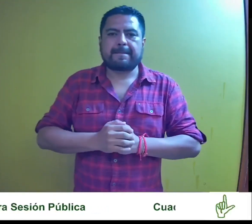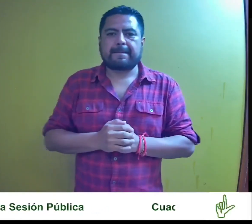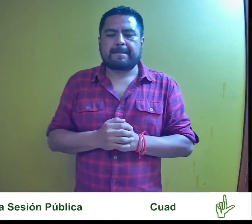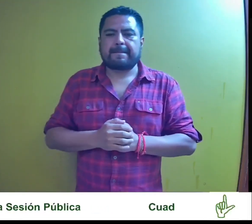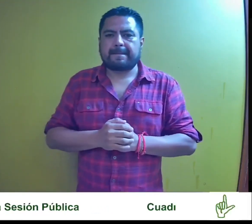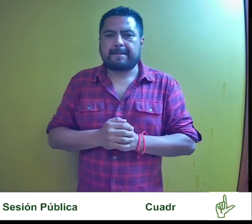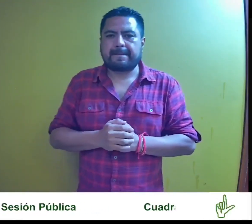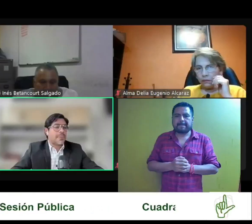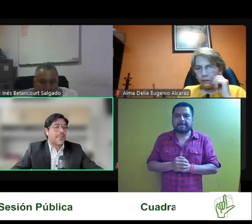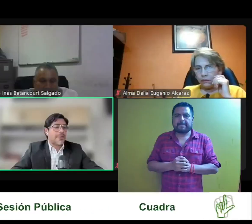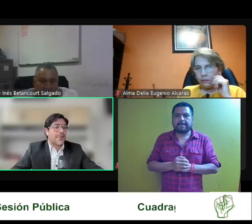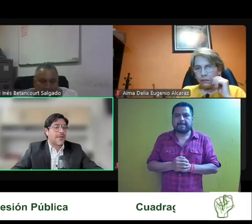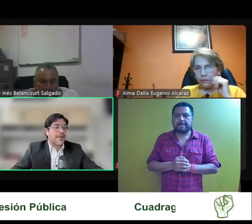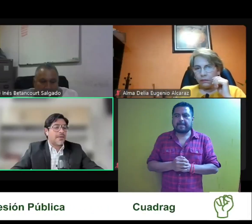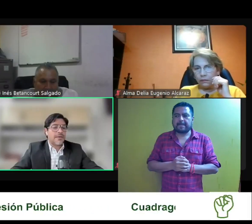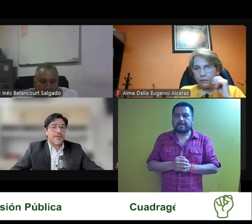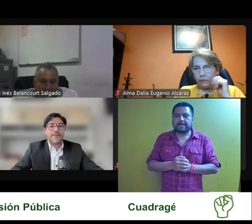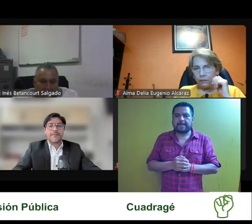magistrados.